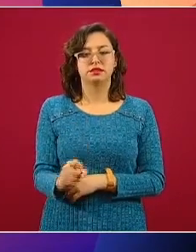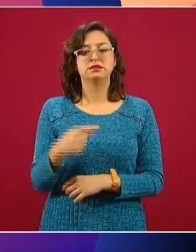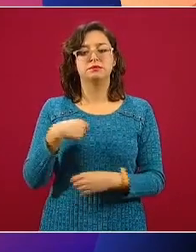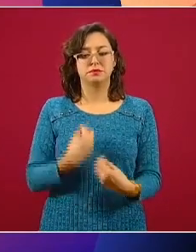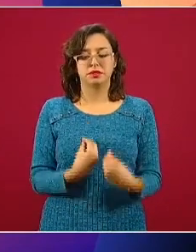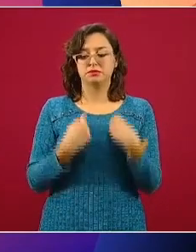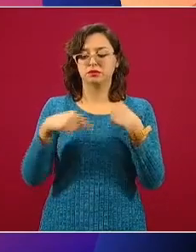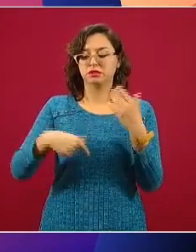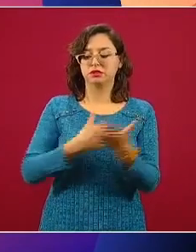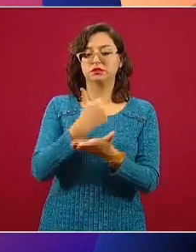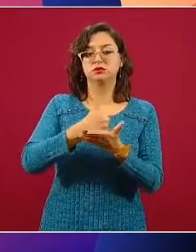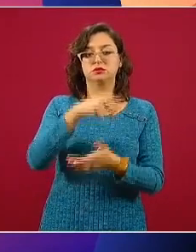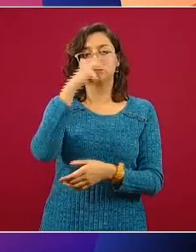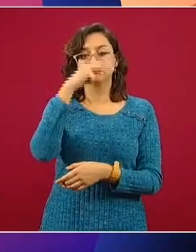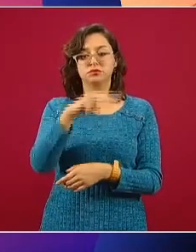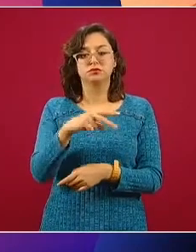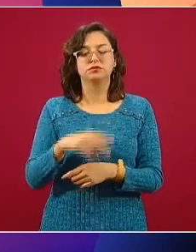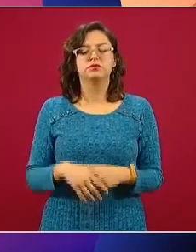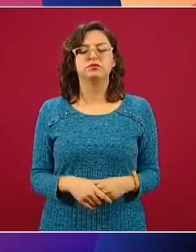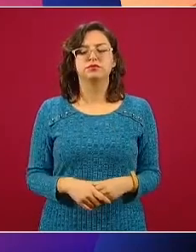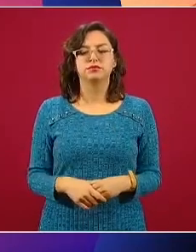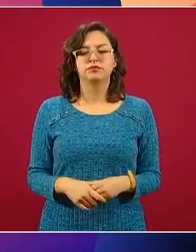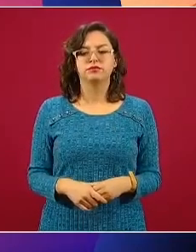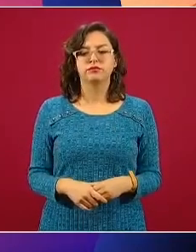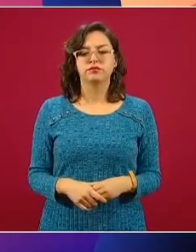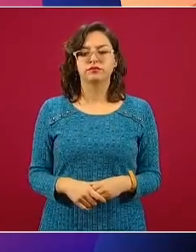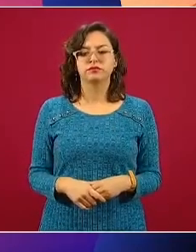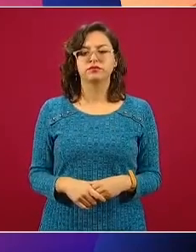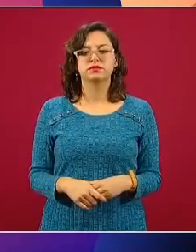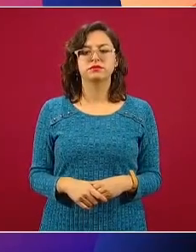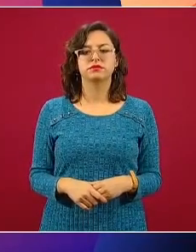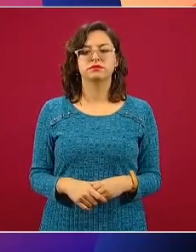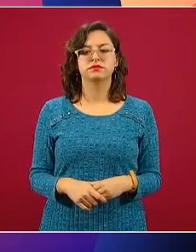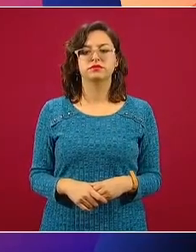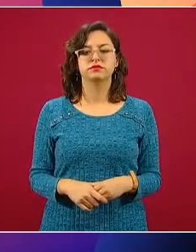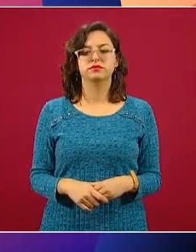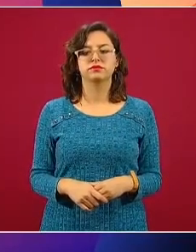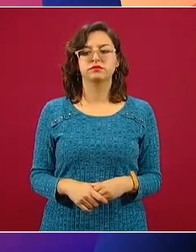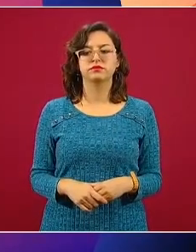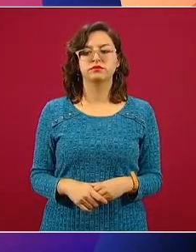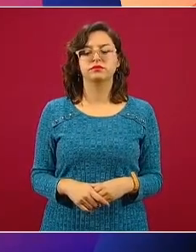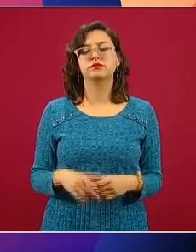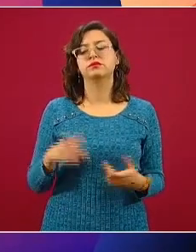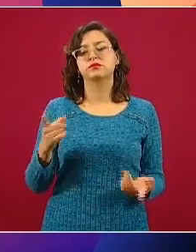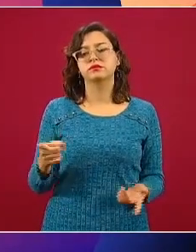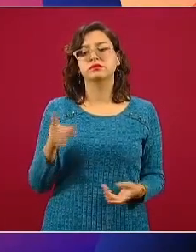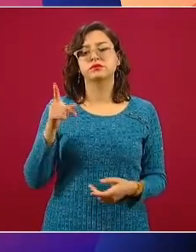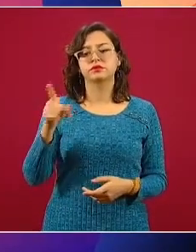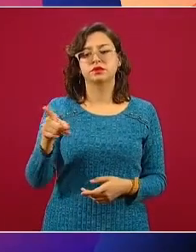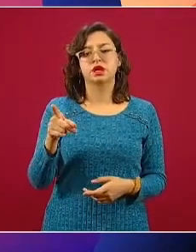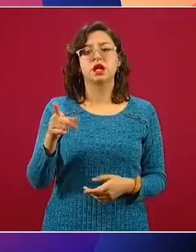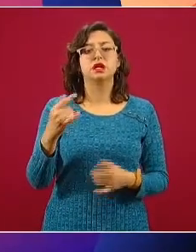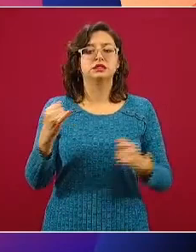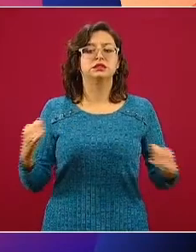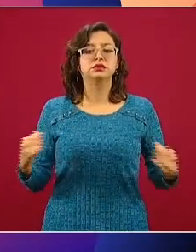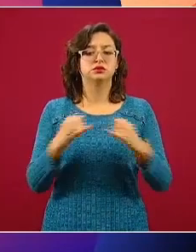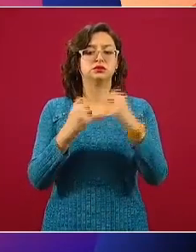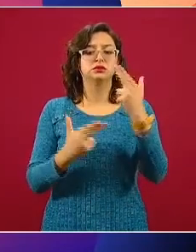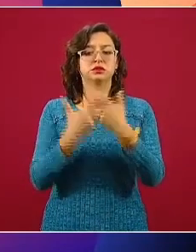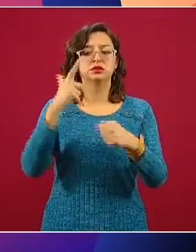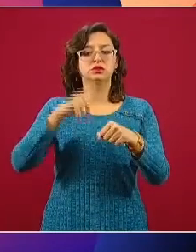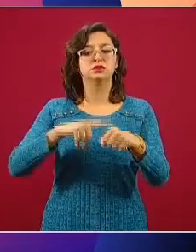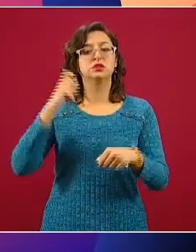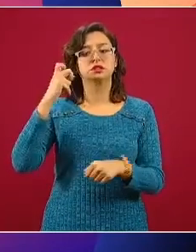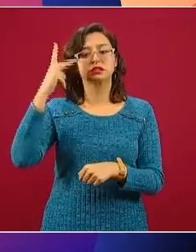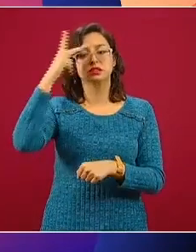Y desde hace varios años, médicos del Instituto Nacional de Psiquiatría, doctor Ramón de la Fuente, me